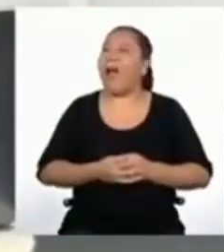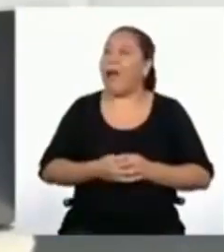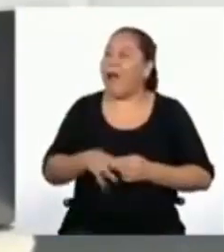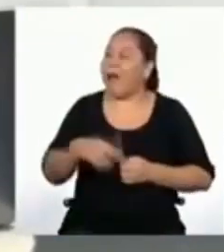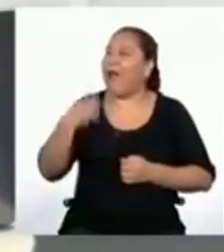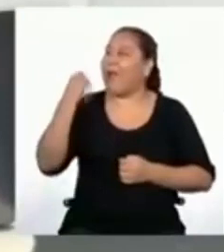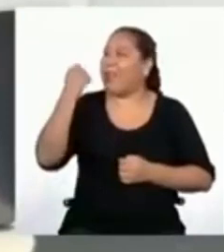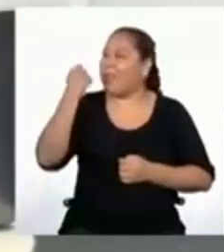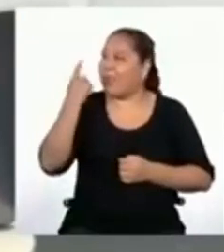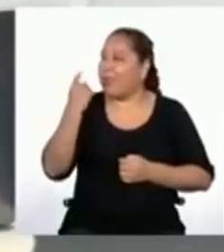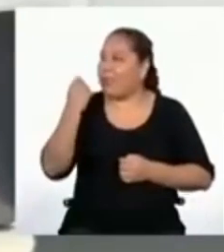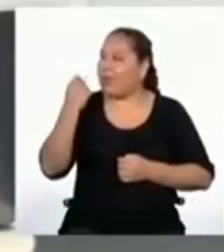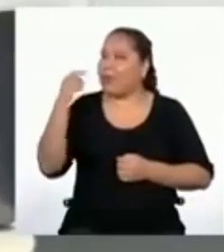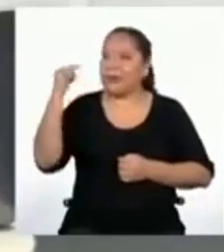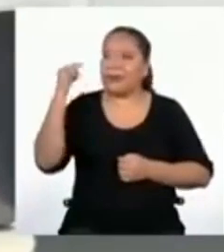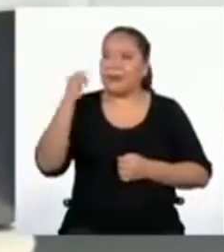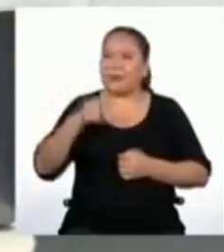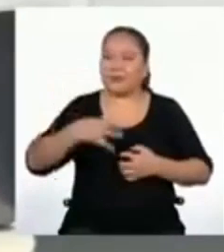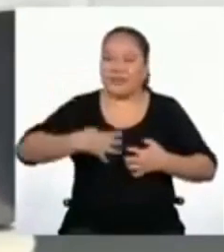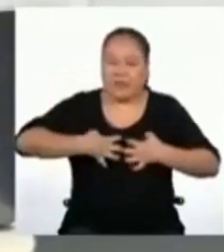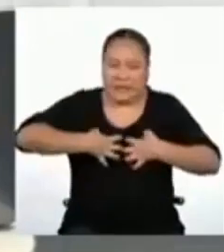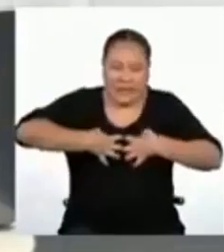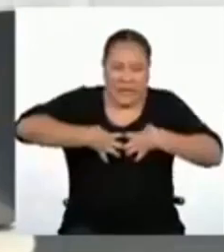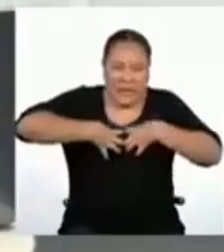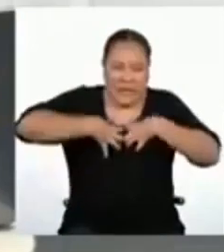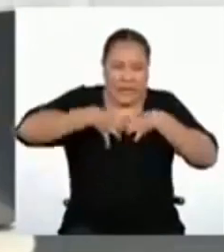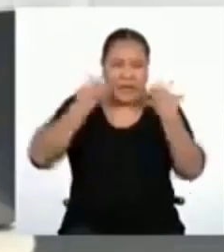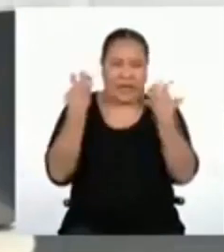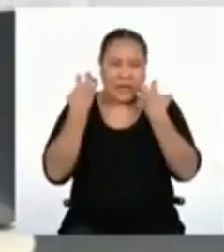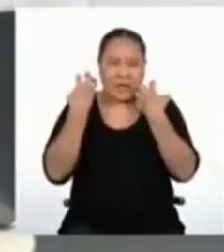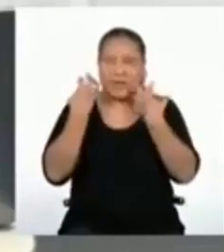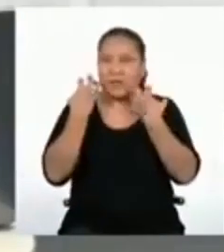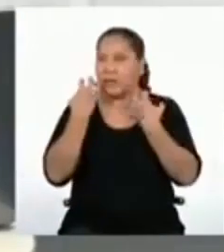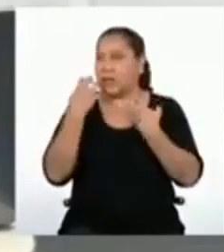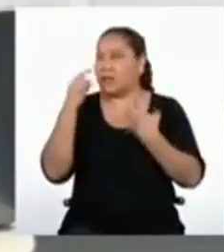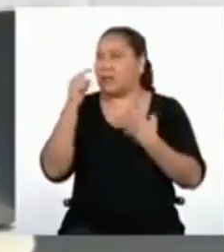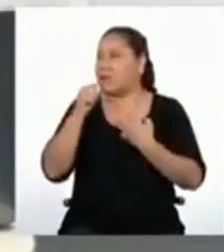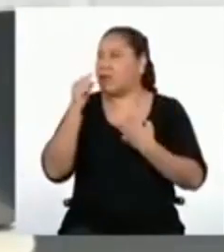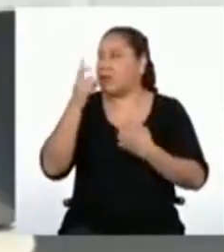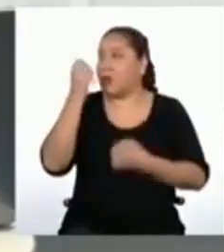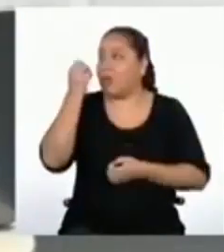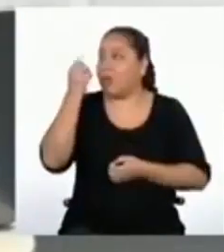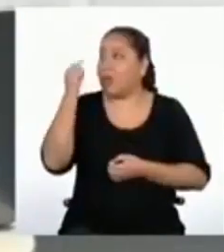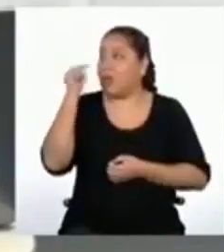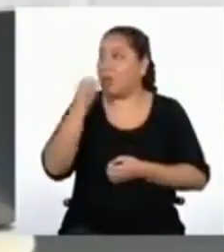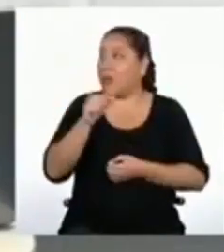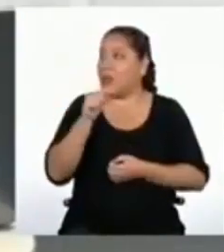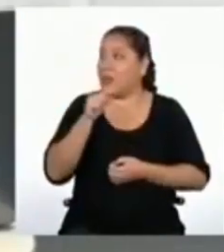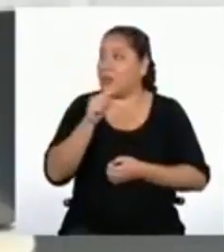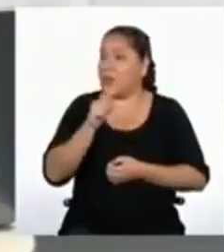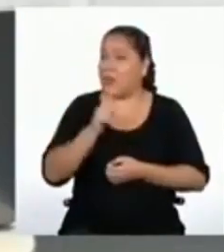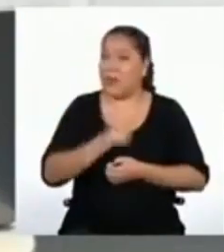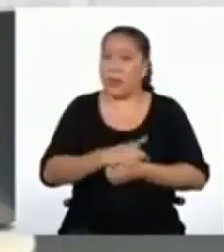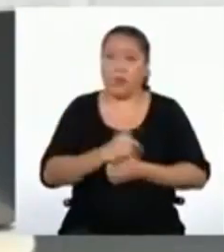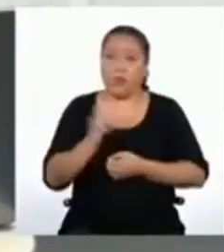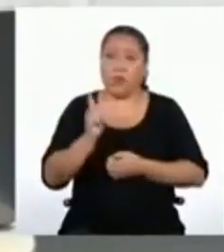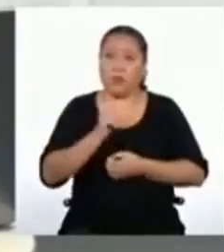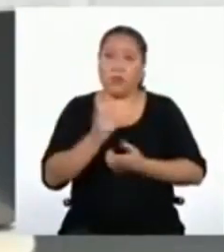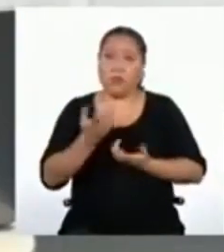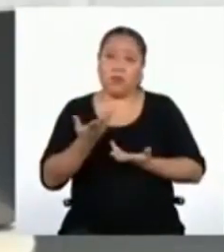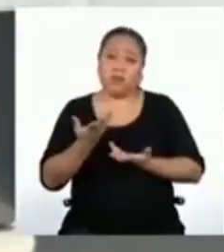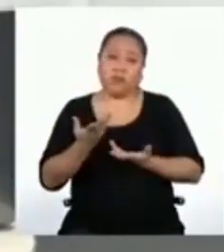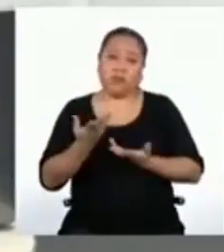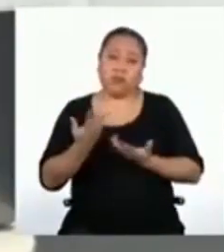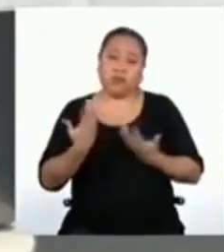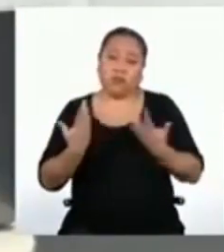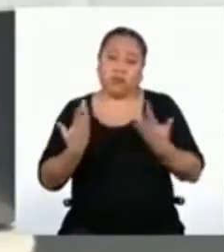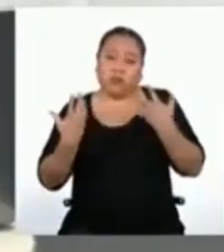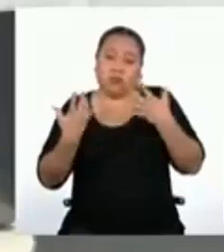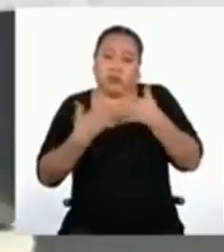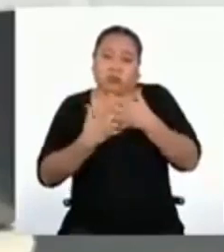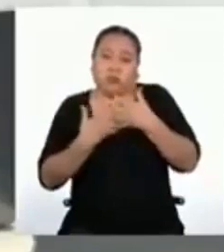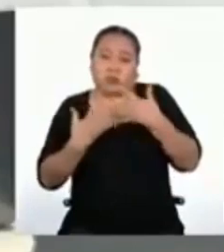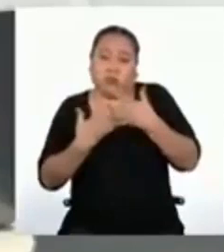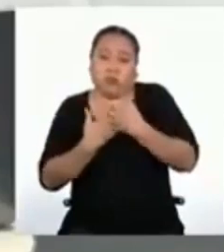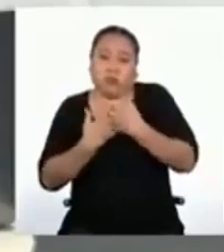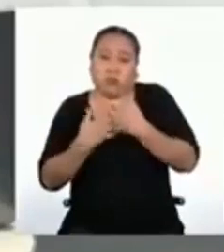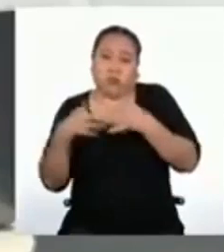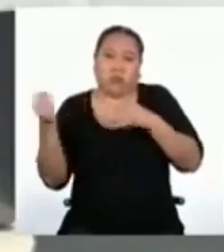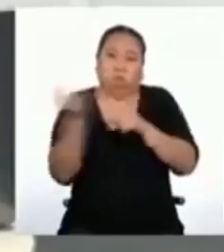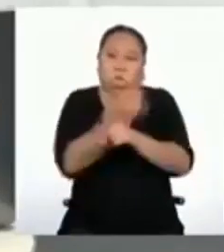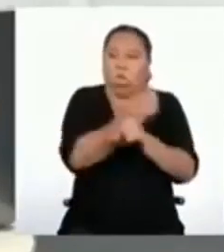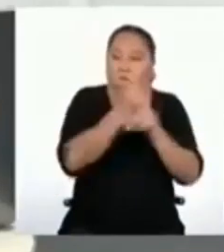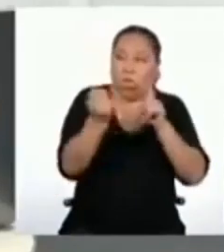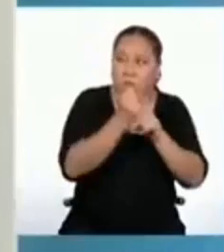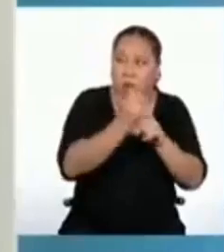Profesora, y sobre la ira, según voy entendiendo, esta no tiene que necesariamente relacionarse con la